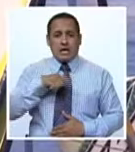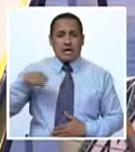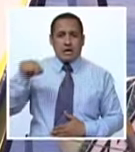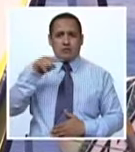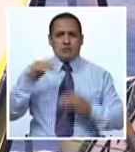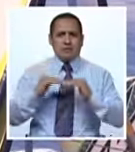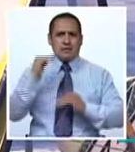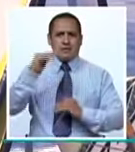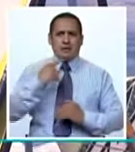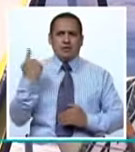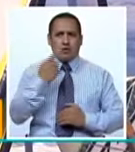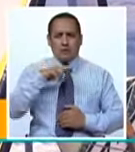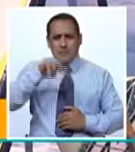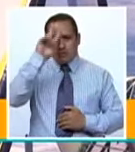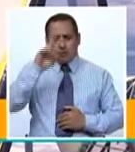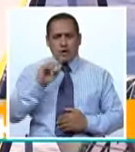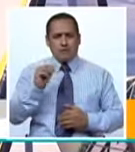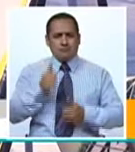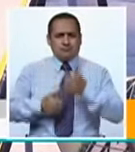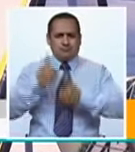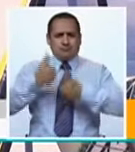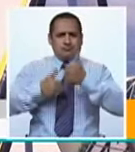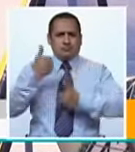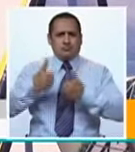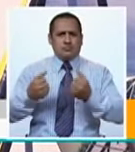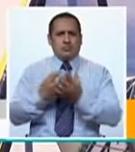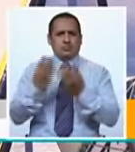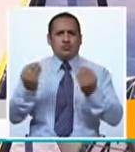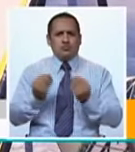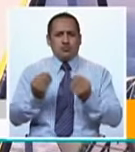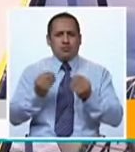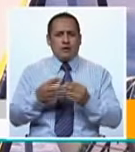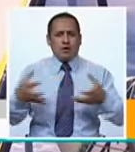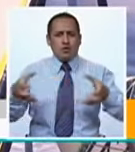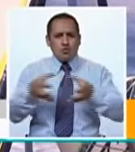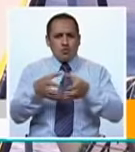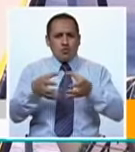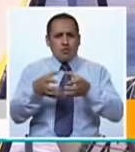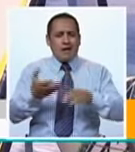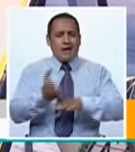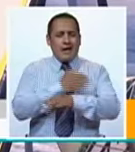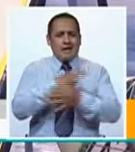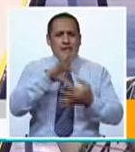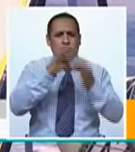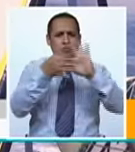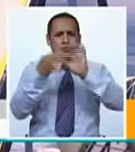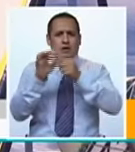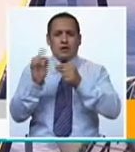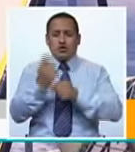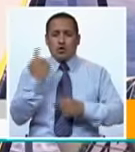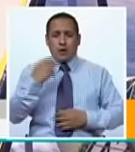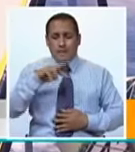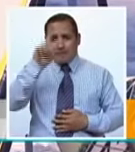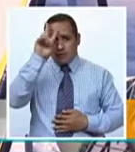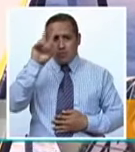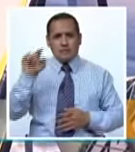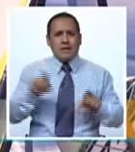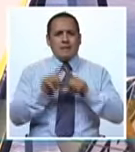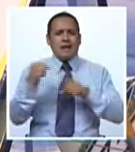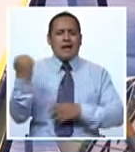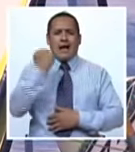A nivel nacional, he convertido en metropolitano. He convertido a nivel nacional,